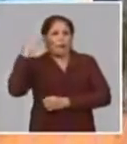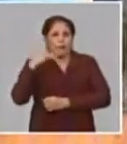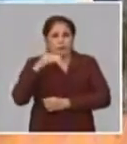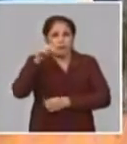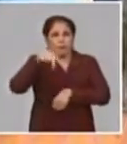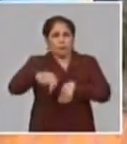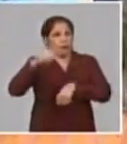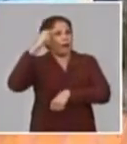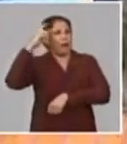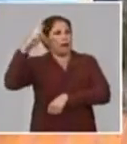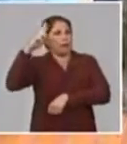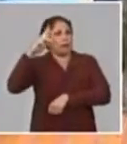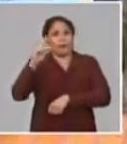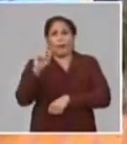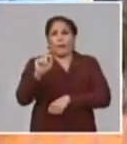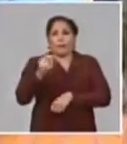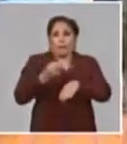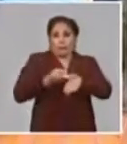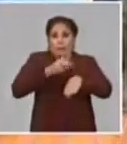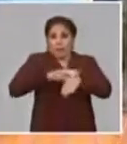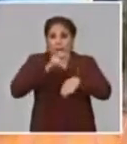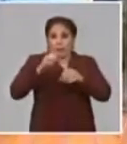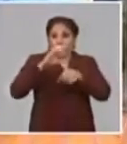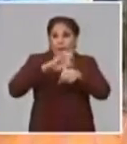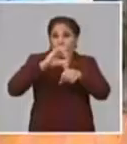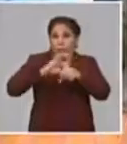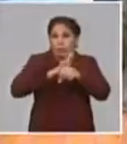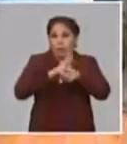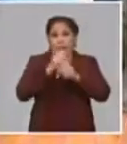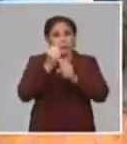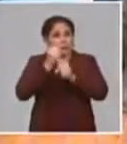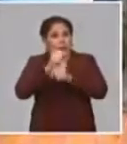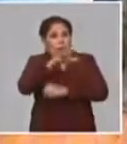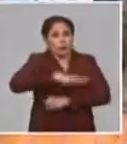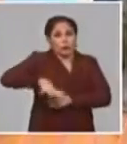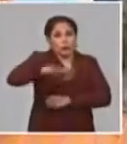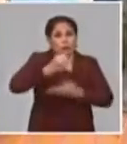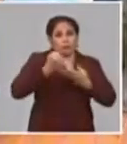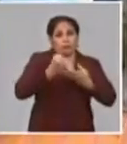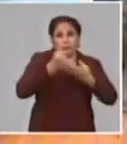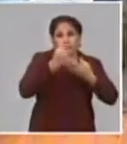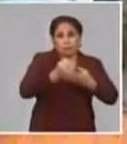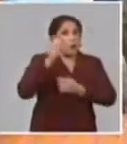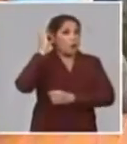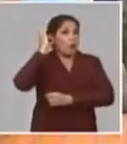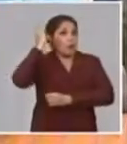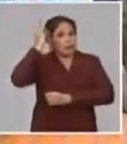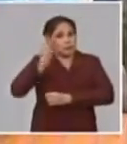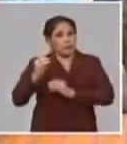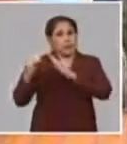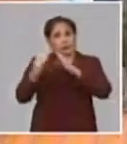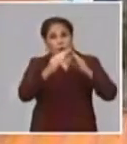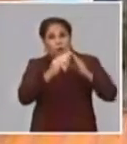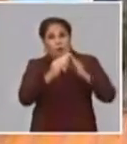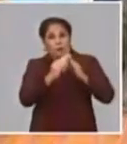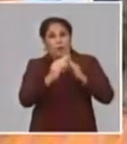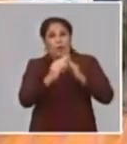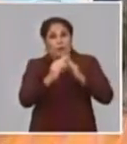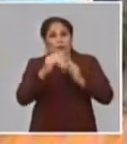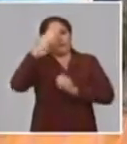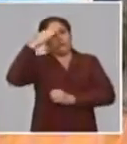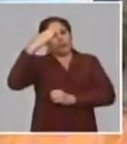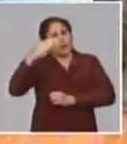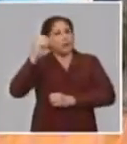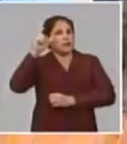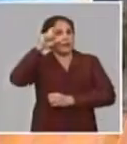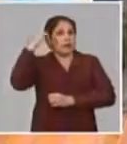momento, porque esa esencia de prevenir y de trabajo social que hoy se ratifica en las comunidades con la unidad